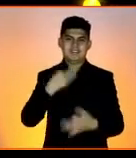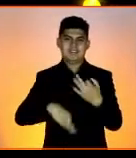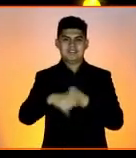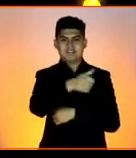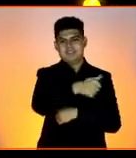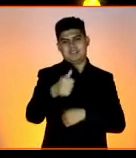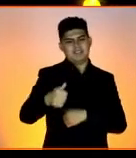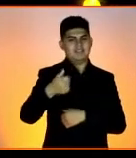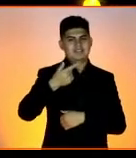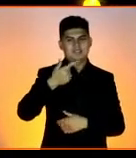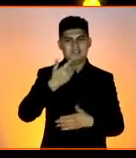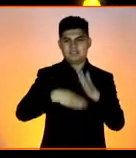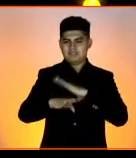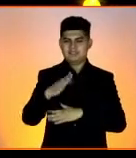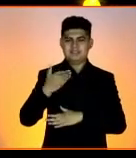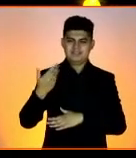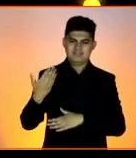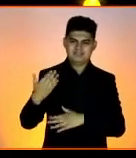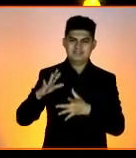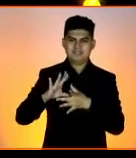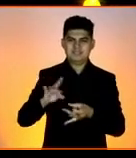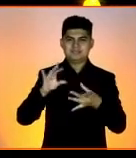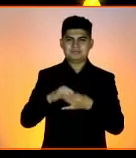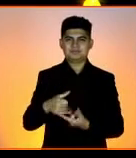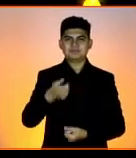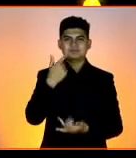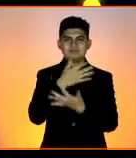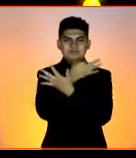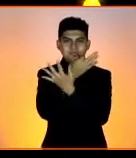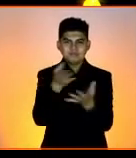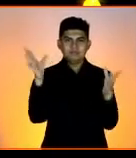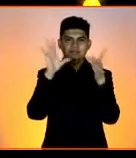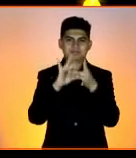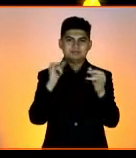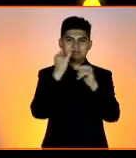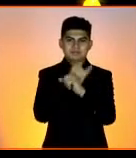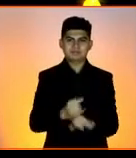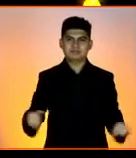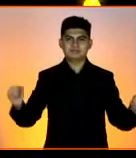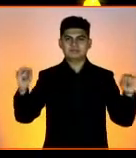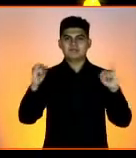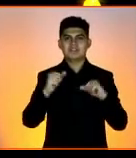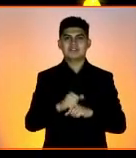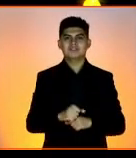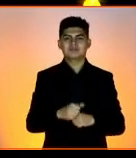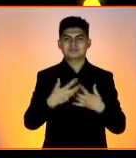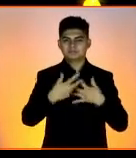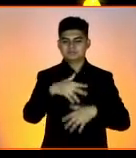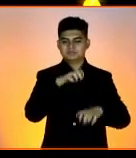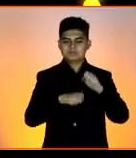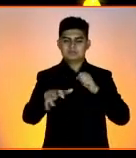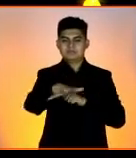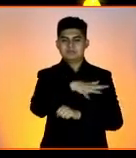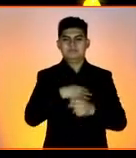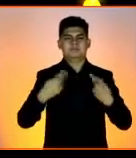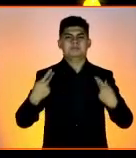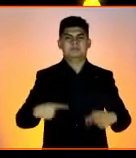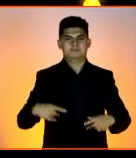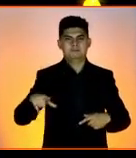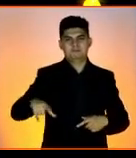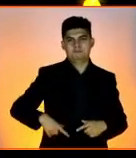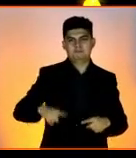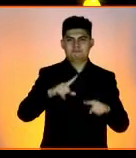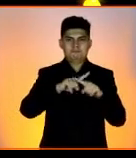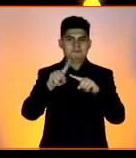uno de nosotros, como lo mencionaban en los mensajes de la inauguración, sociedad civil, sociedad empresas, gobierno, todos aliados,